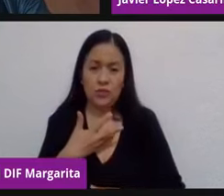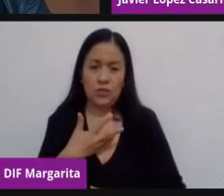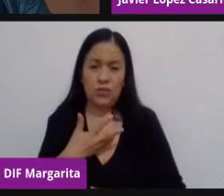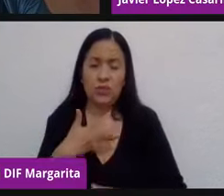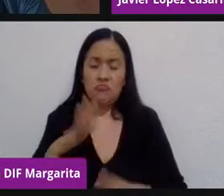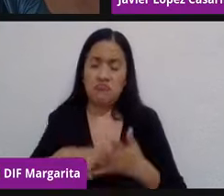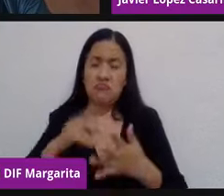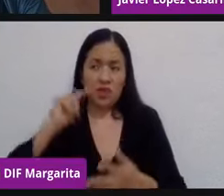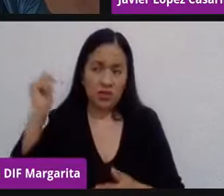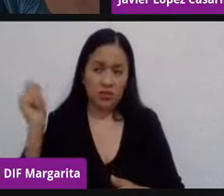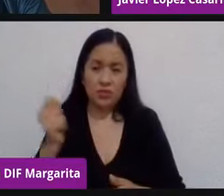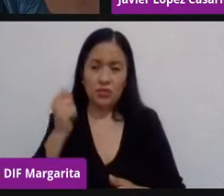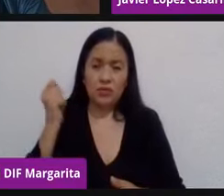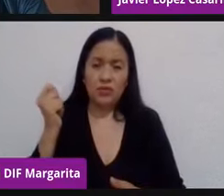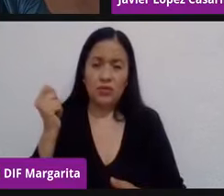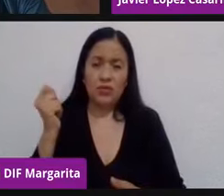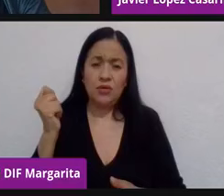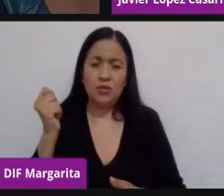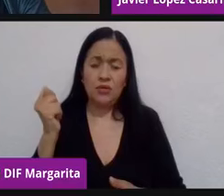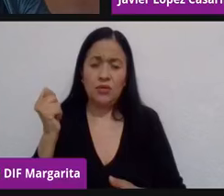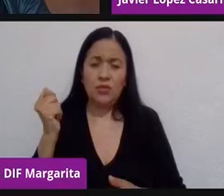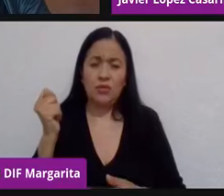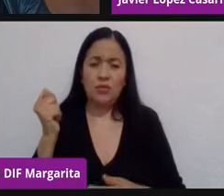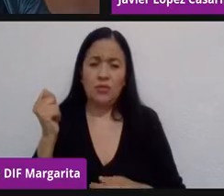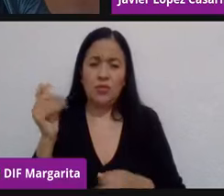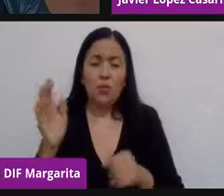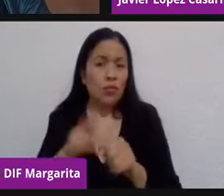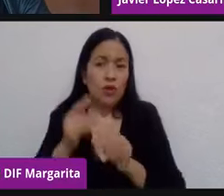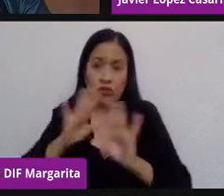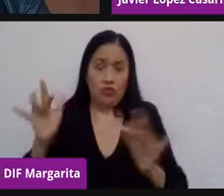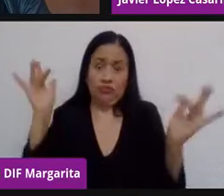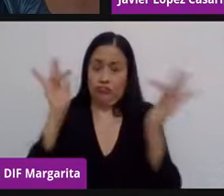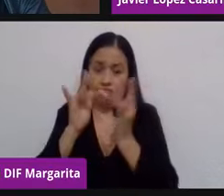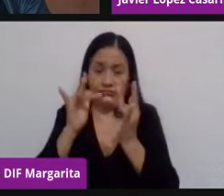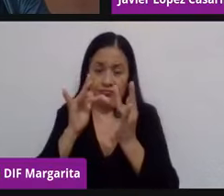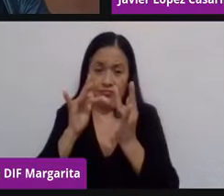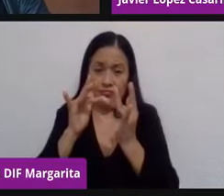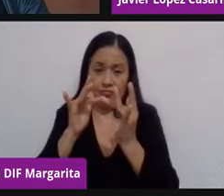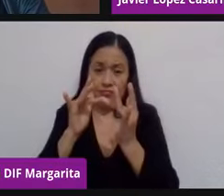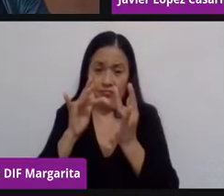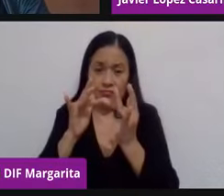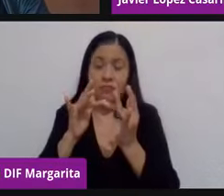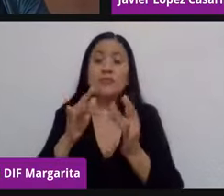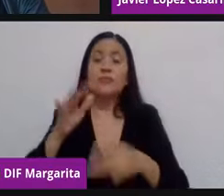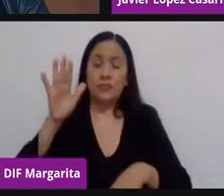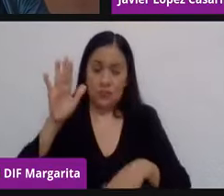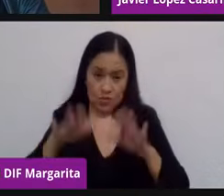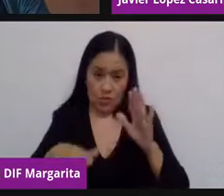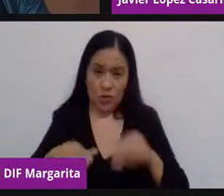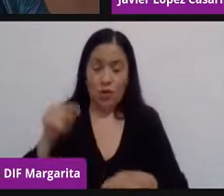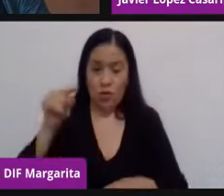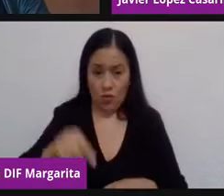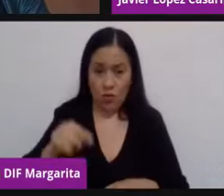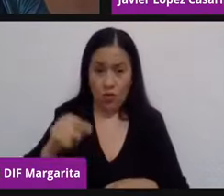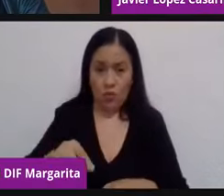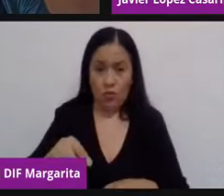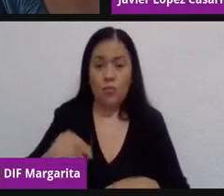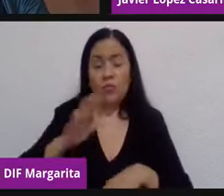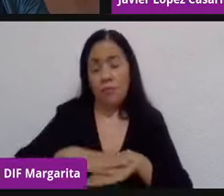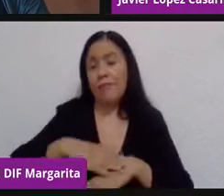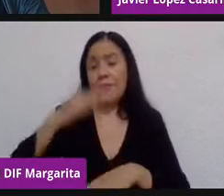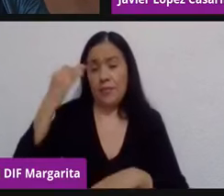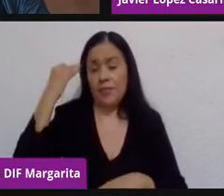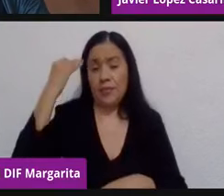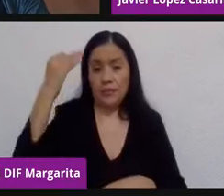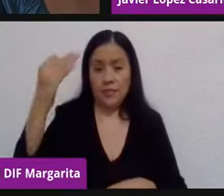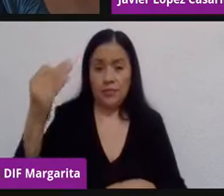tecnología, porque no solamente nos conectó, sino que en los momentos que hoy estamos entendiendo y que seguramente nos va a tomar muchos años más